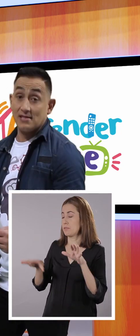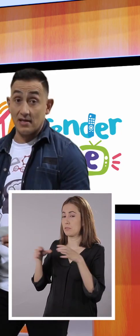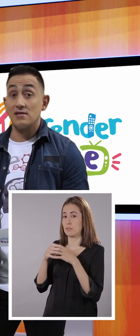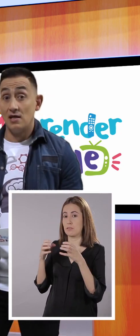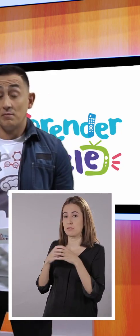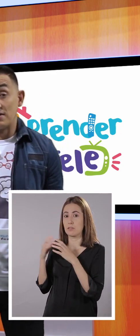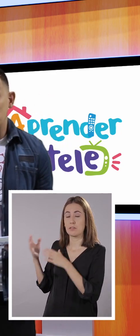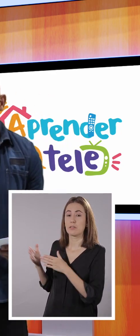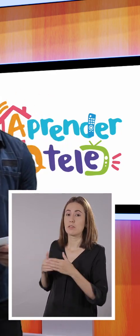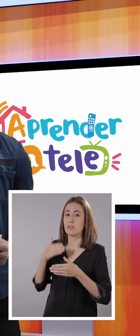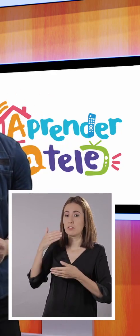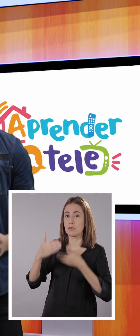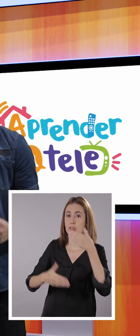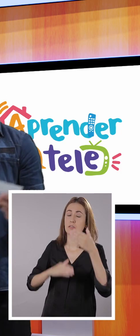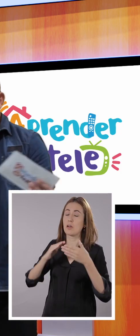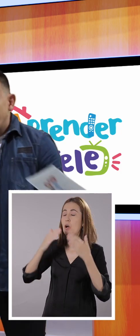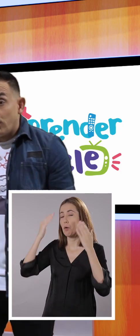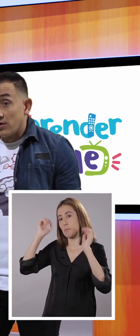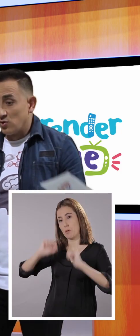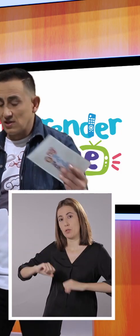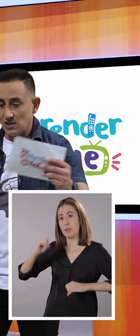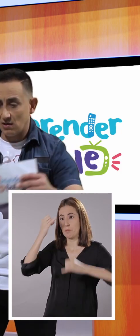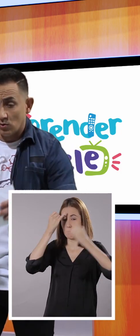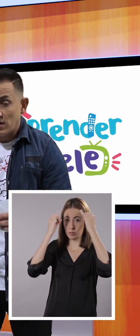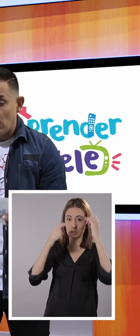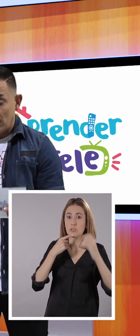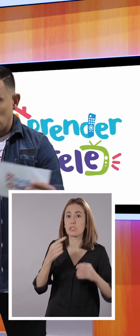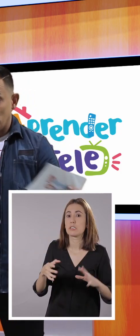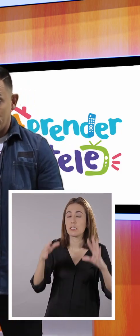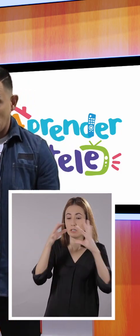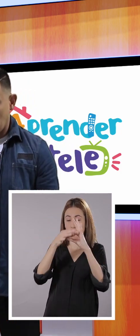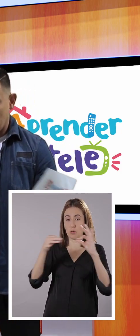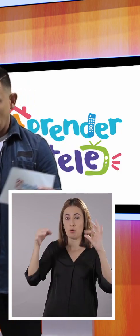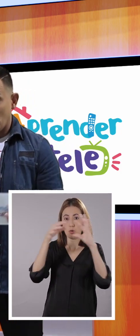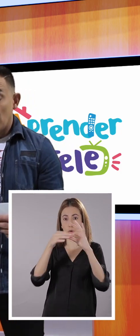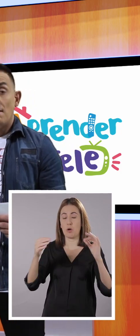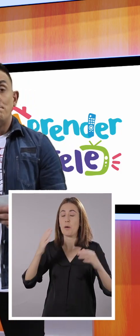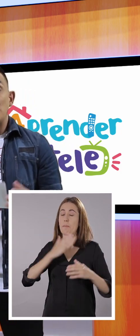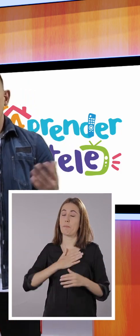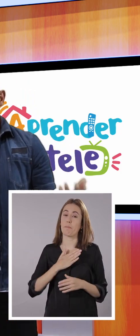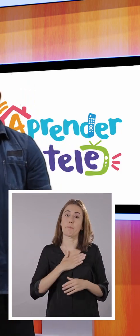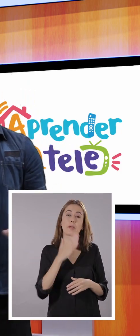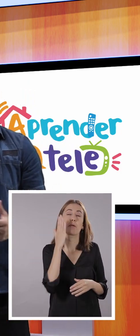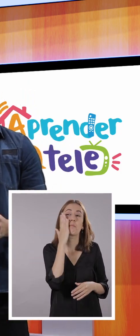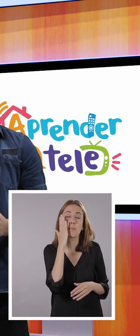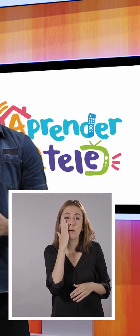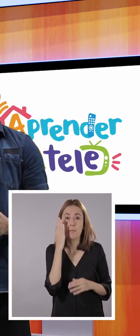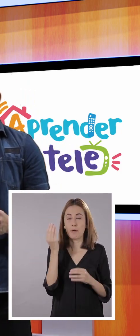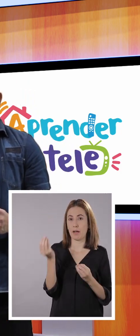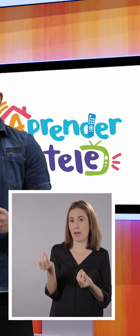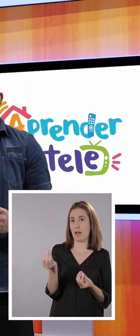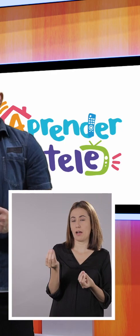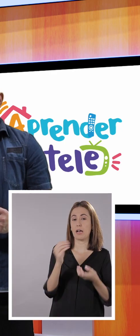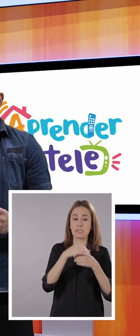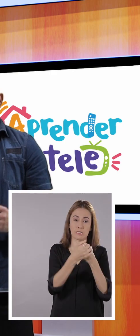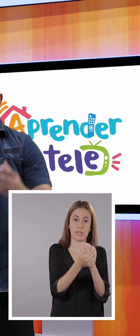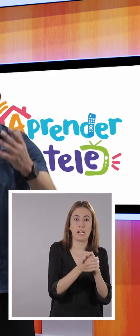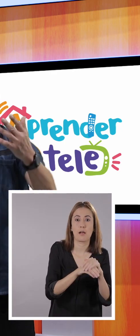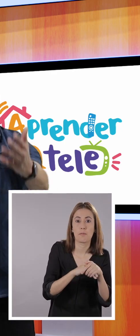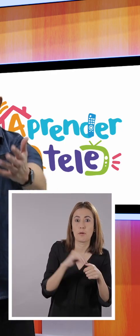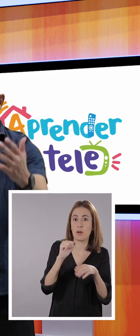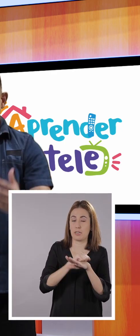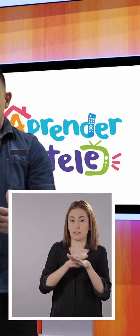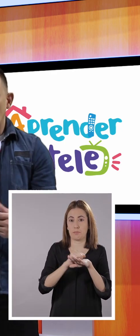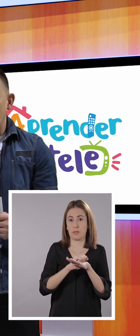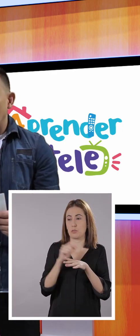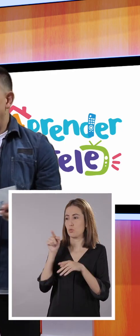Así es. Precisamente, podemos decir una oración, por ejemplo, mi madre se